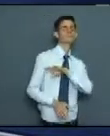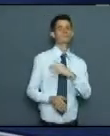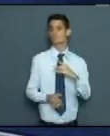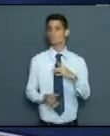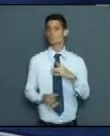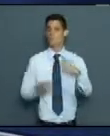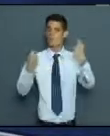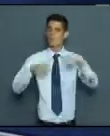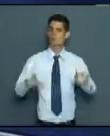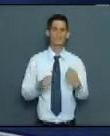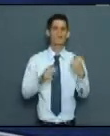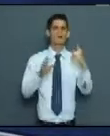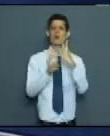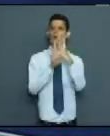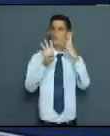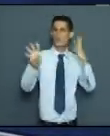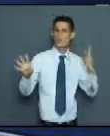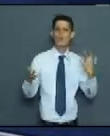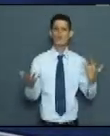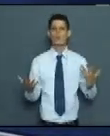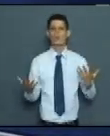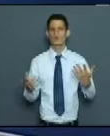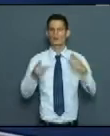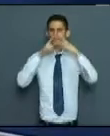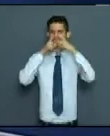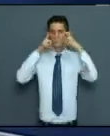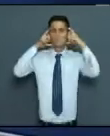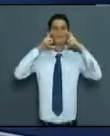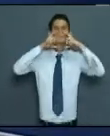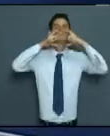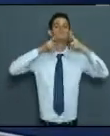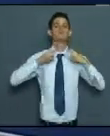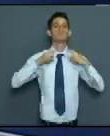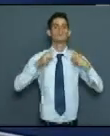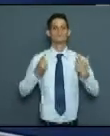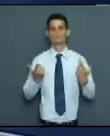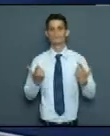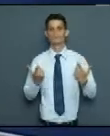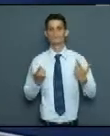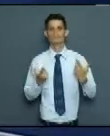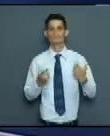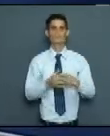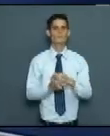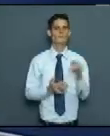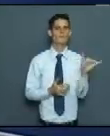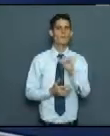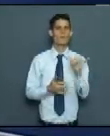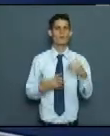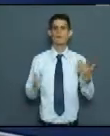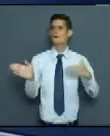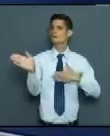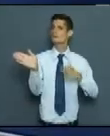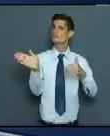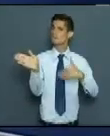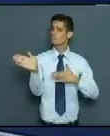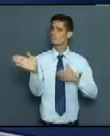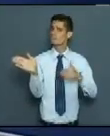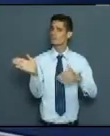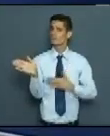cola, el no uso correcto en la sobuco, el tema de las indisciplinas de